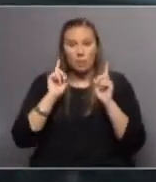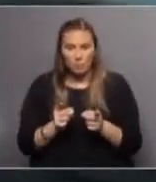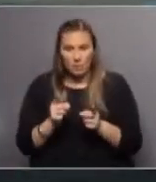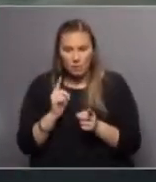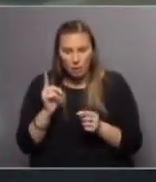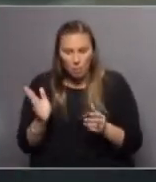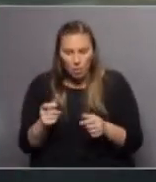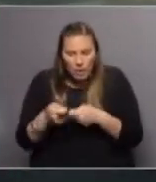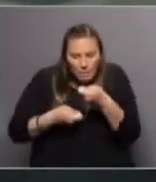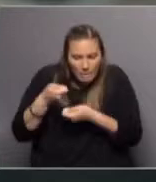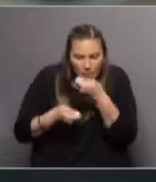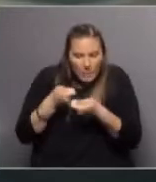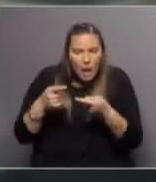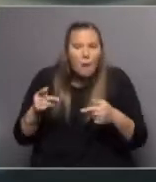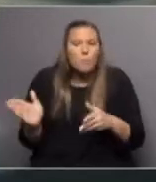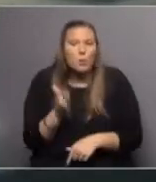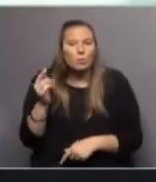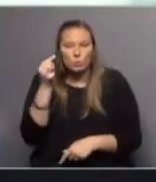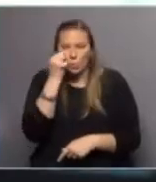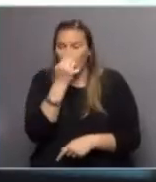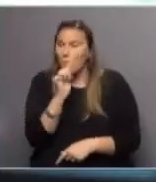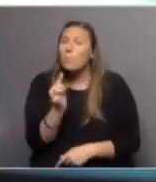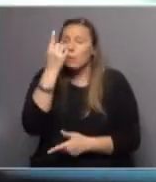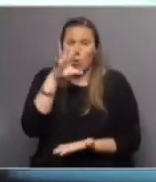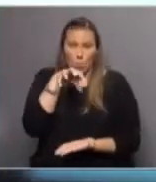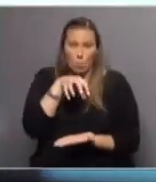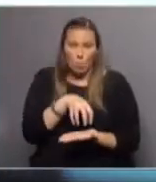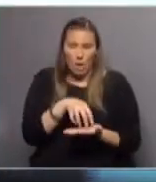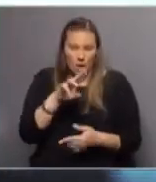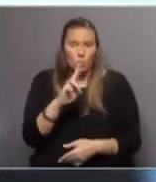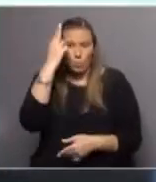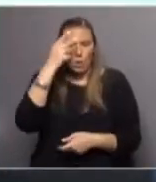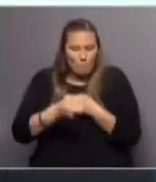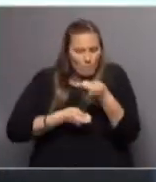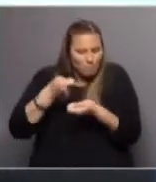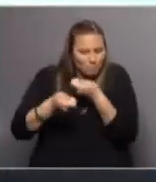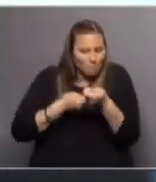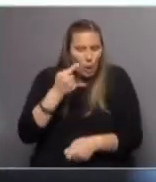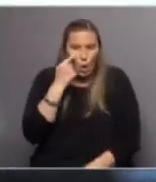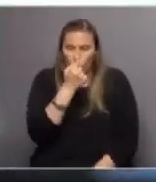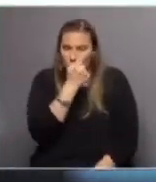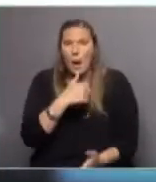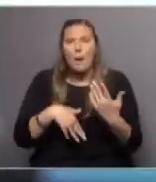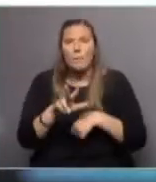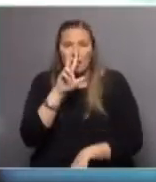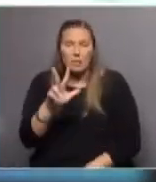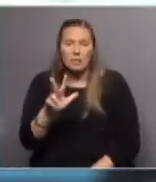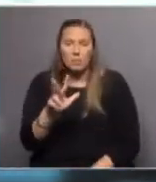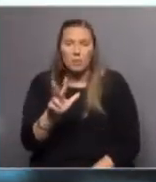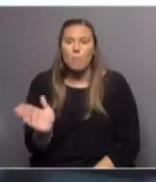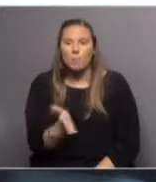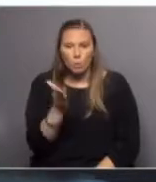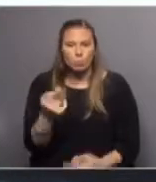fabricando aquí productos oftalmicos, en la primera planta de productos oftalmicos que hay en Uruguay. Tenemos más de 3.000 productos.